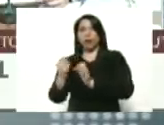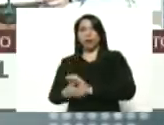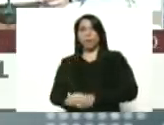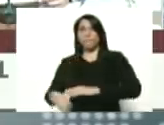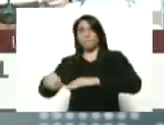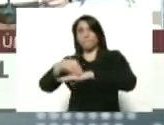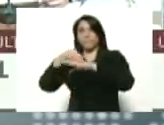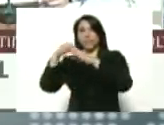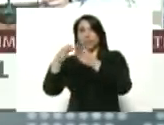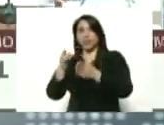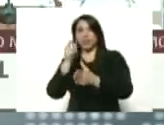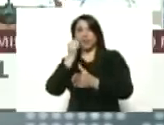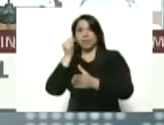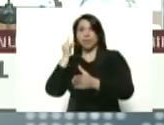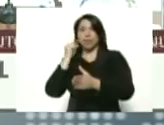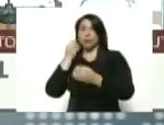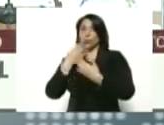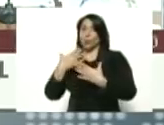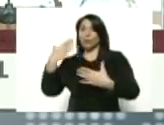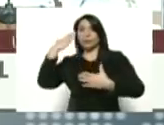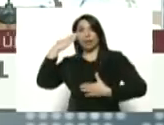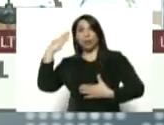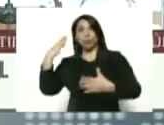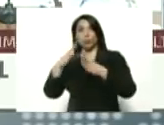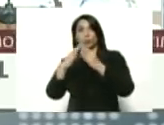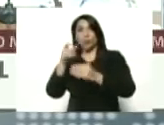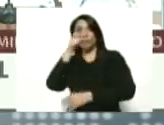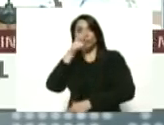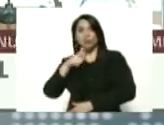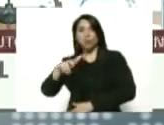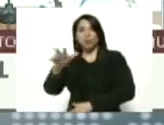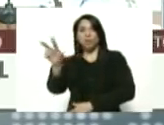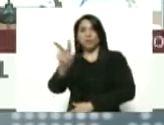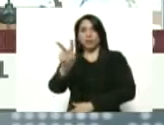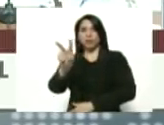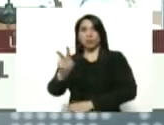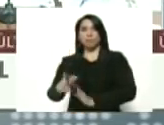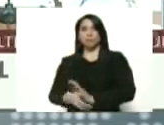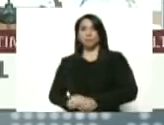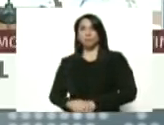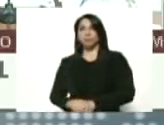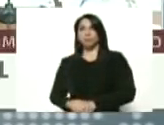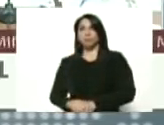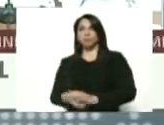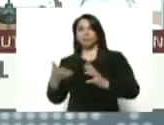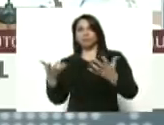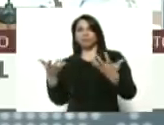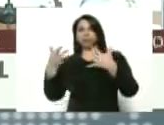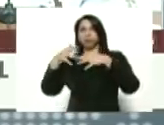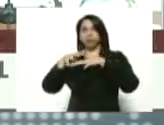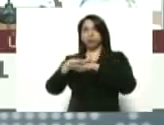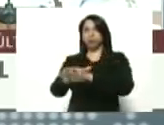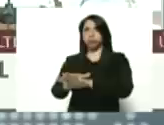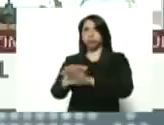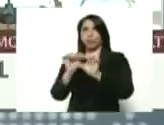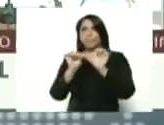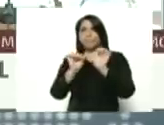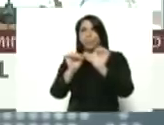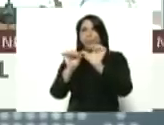ministros, ministras, bueno, mi saludo a todo el pueblo de Venezuela. En coordinación permanente,